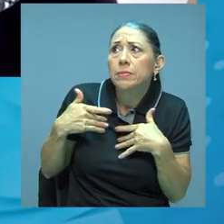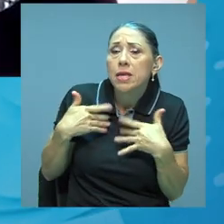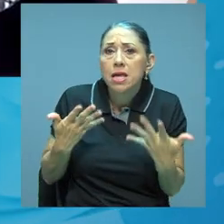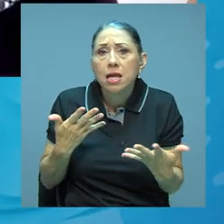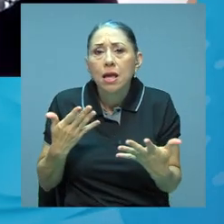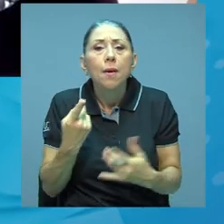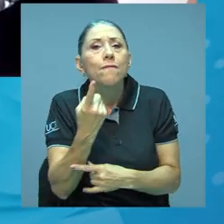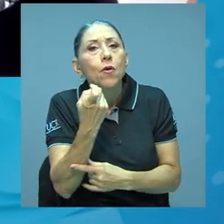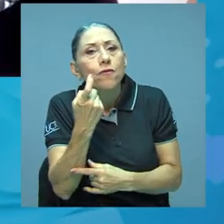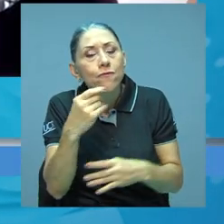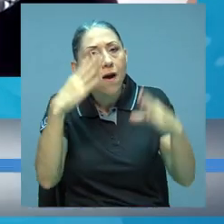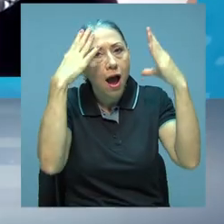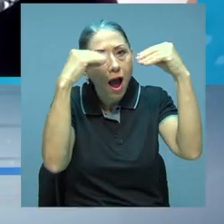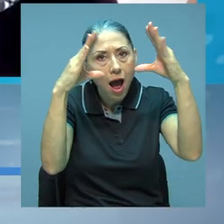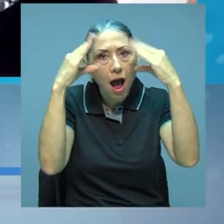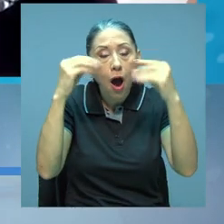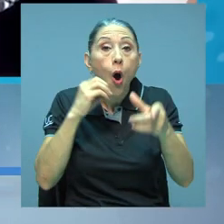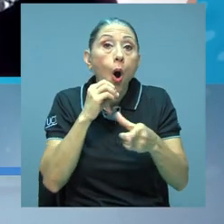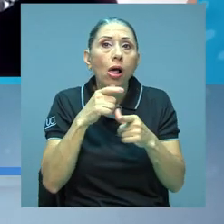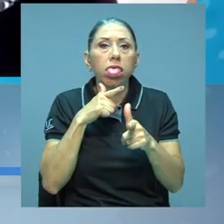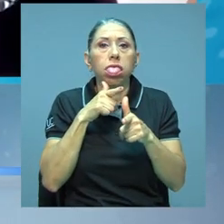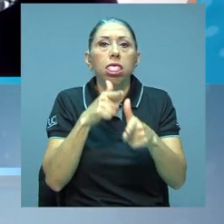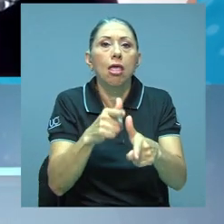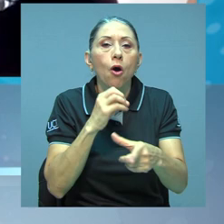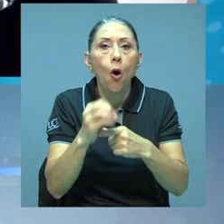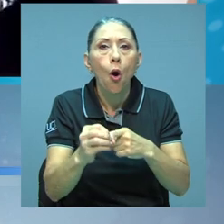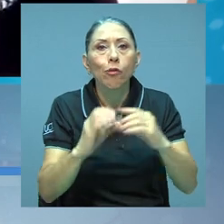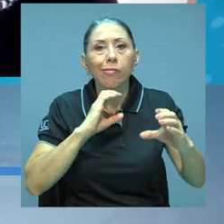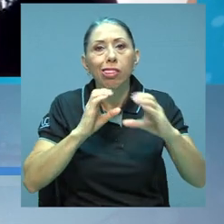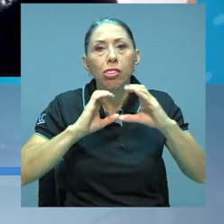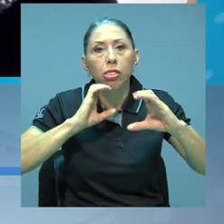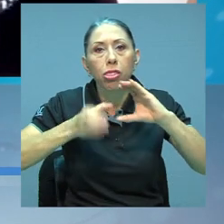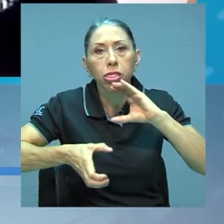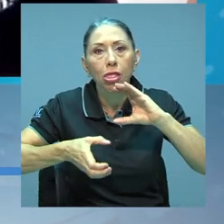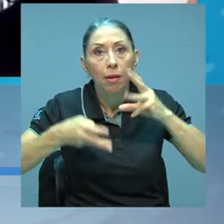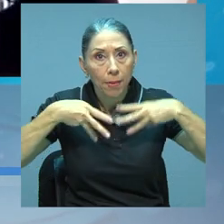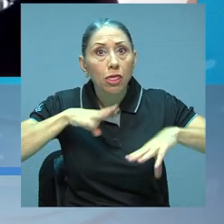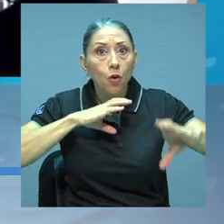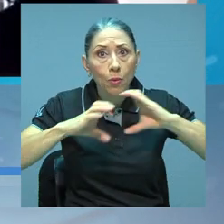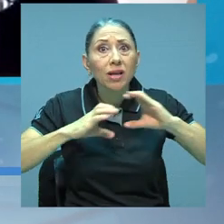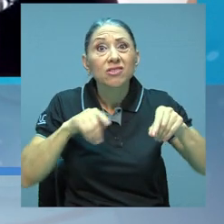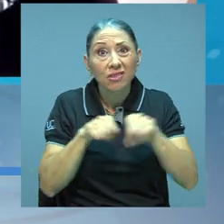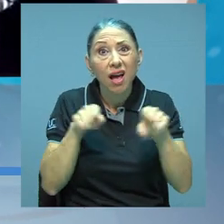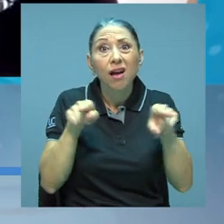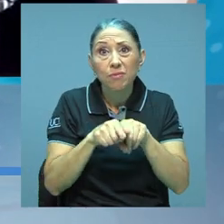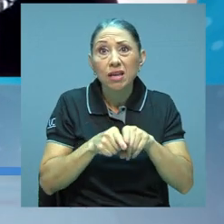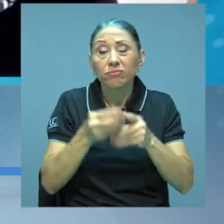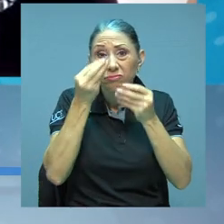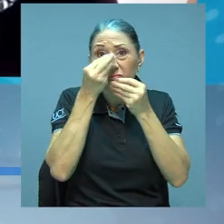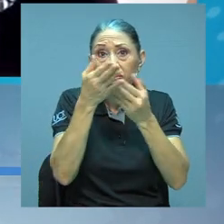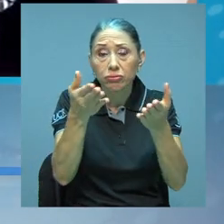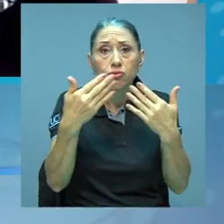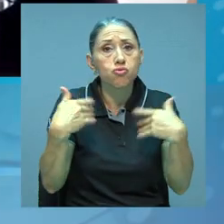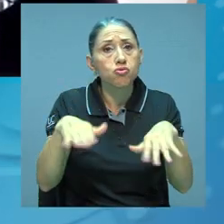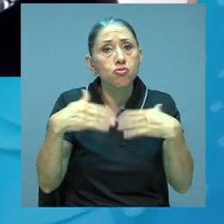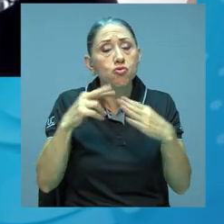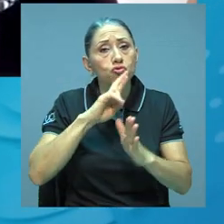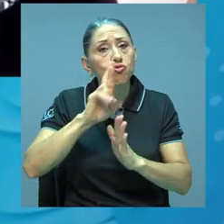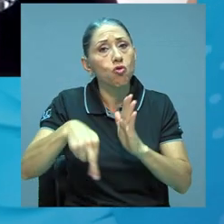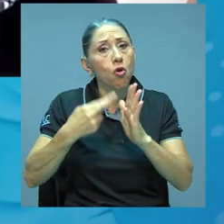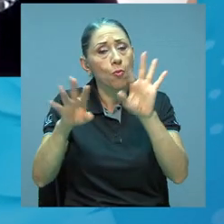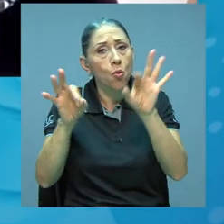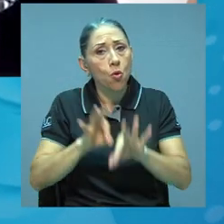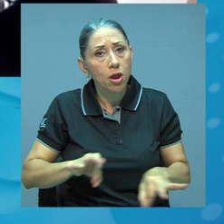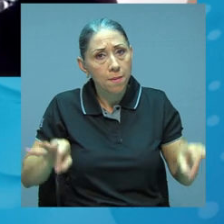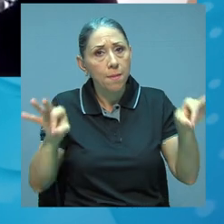por desinformación y por exageración y por mala comunicación de la prensa también porque la prensa ha tenido un rol muy